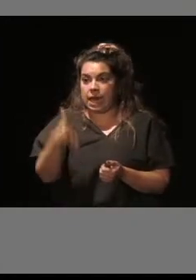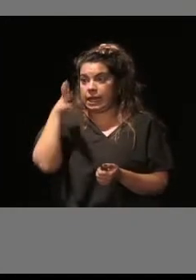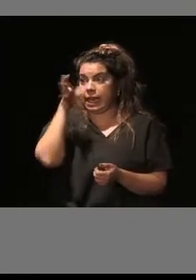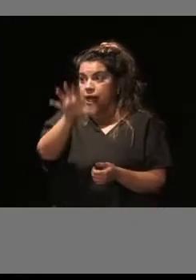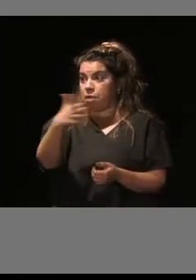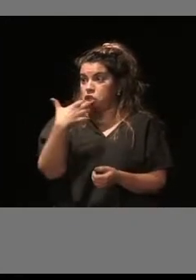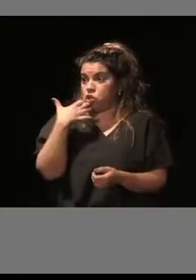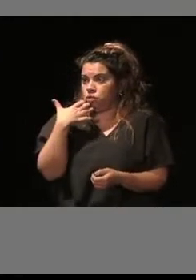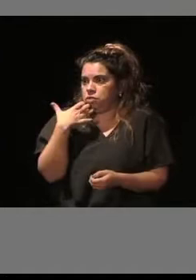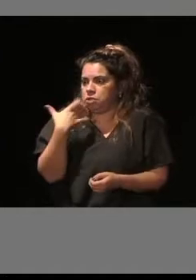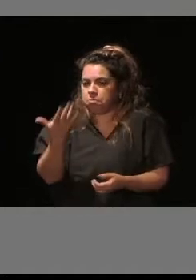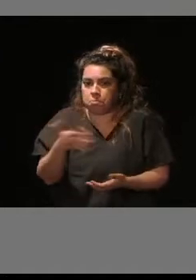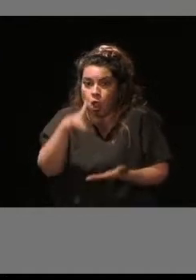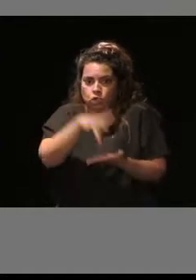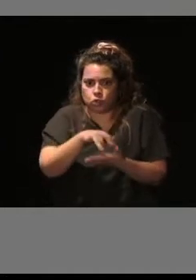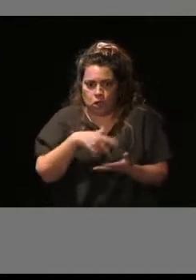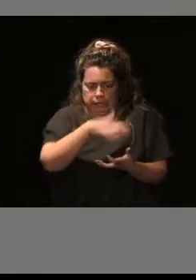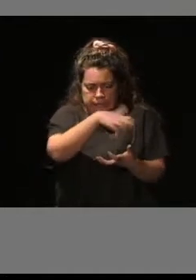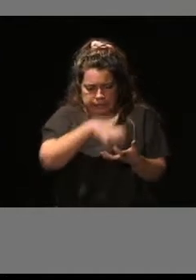¿no?, ya existente.